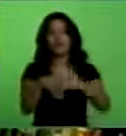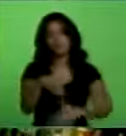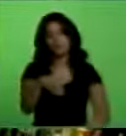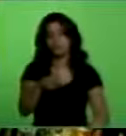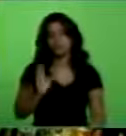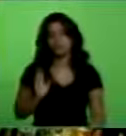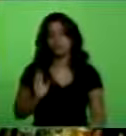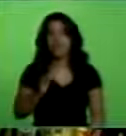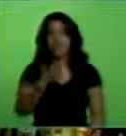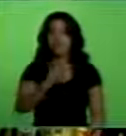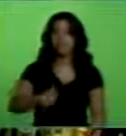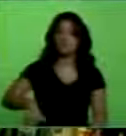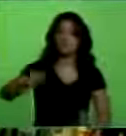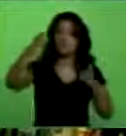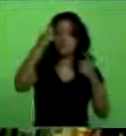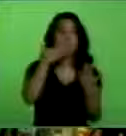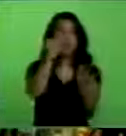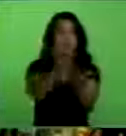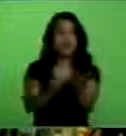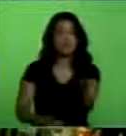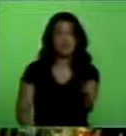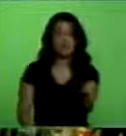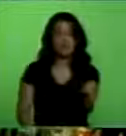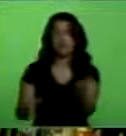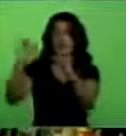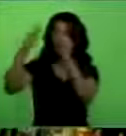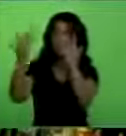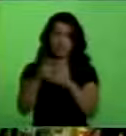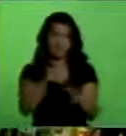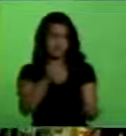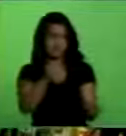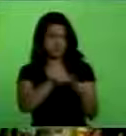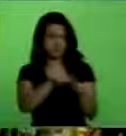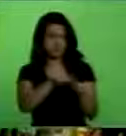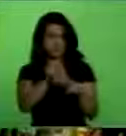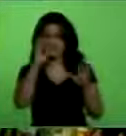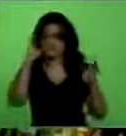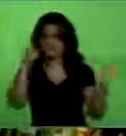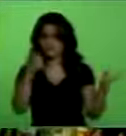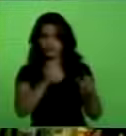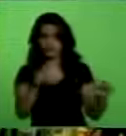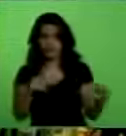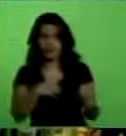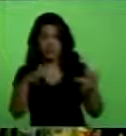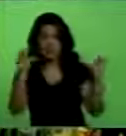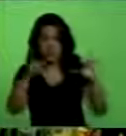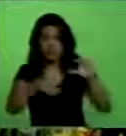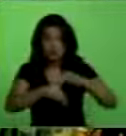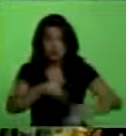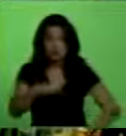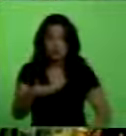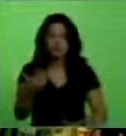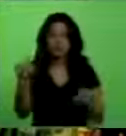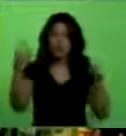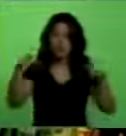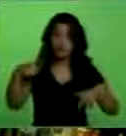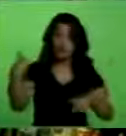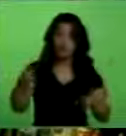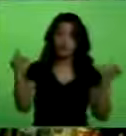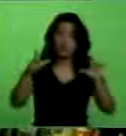Cuando el Comandante Chávez lo planteó, le dijeron en el mundo, está loco, eso nunca va existir. ¿Qué es Telesur hoy?